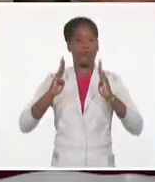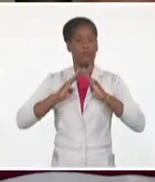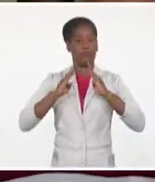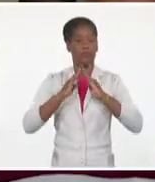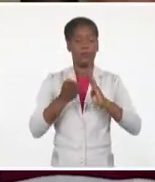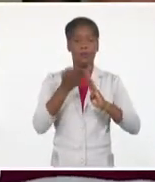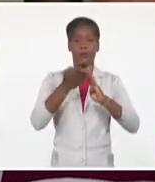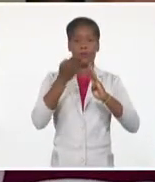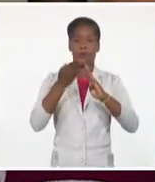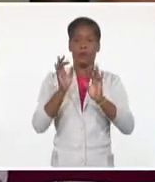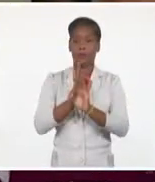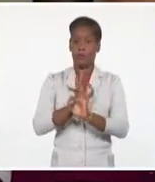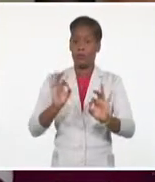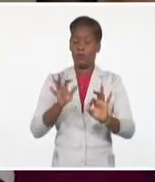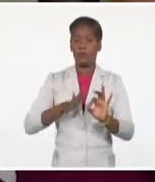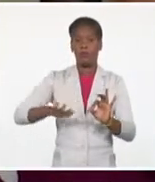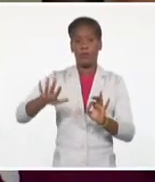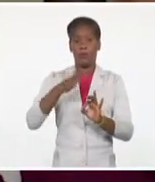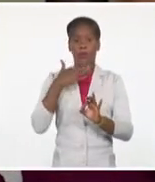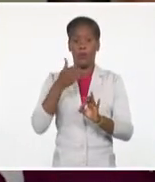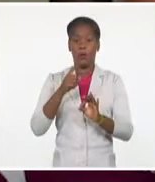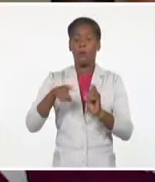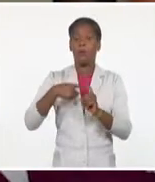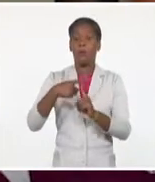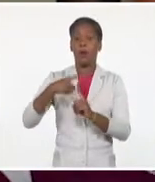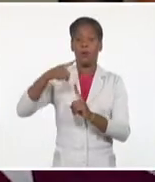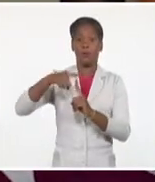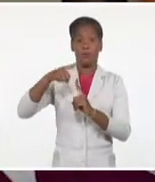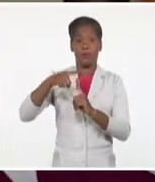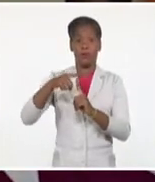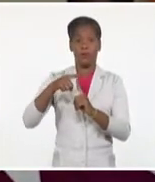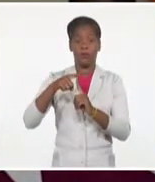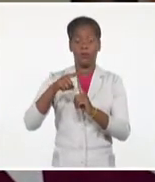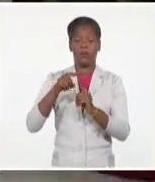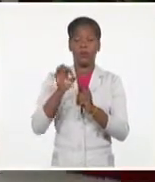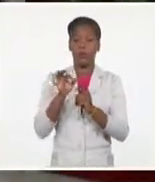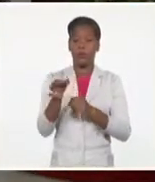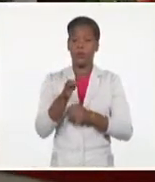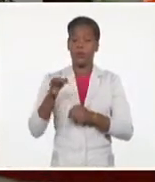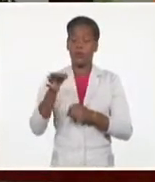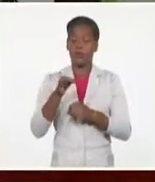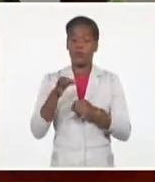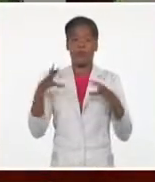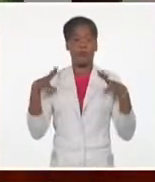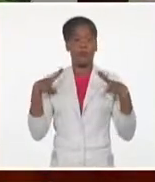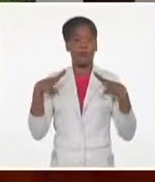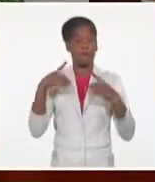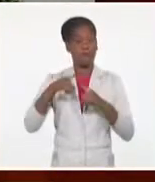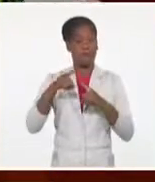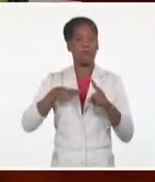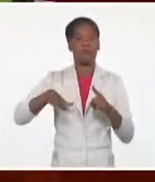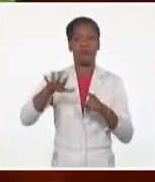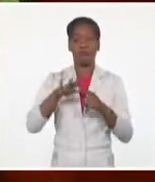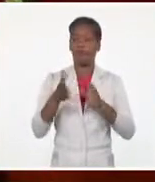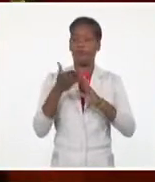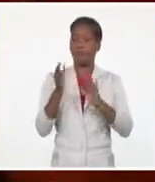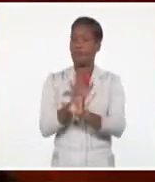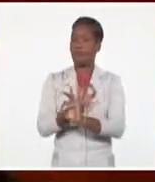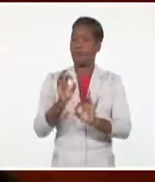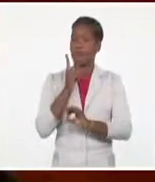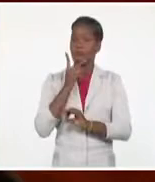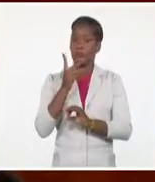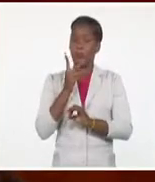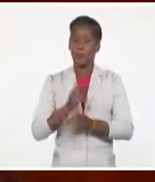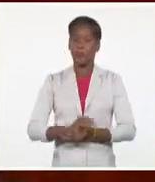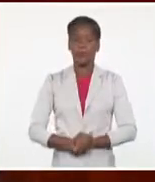recuperación, mantenimiento del turismo de Trinidad. En el intercambio también participaron los primeros secretarios de los comités municipales del partido,